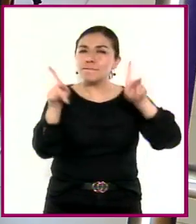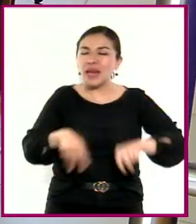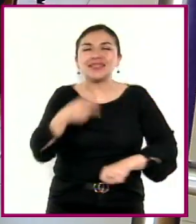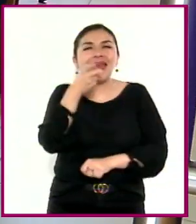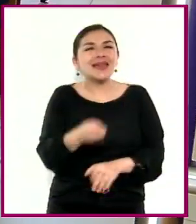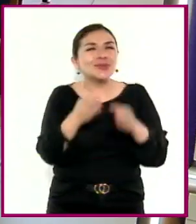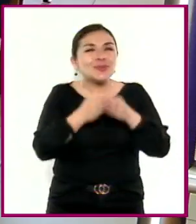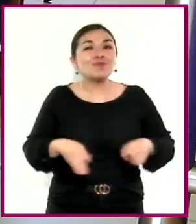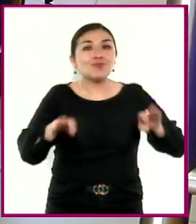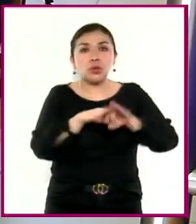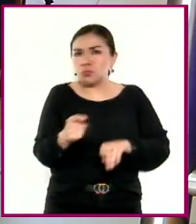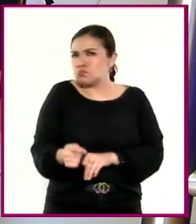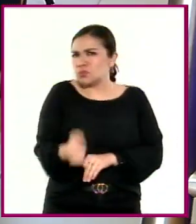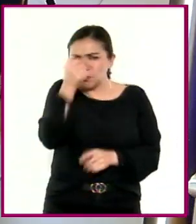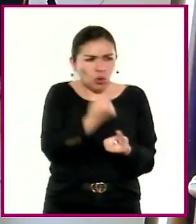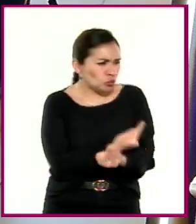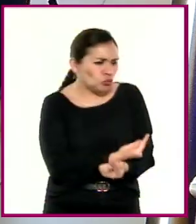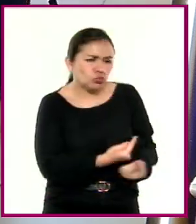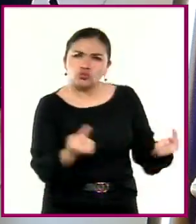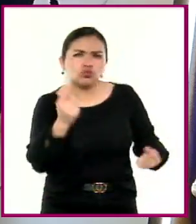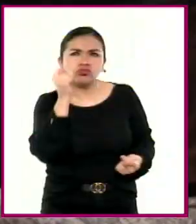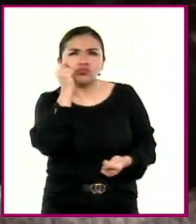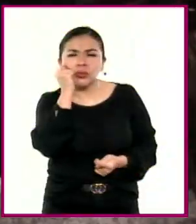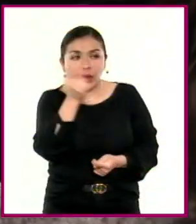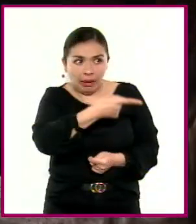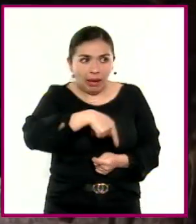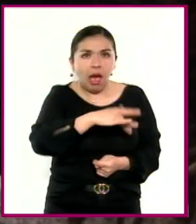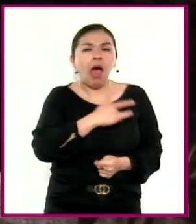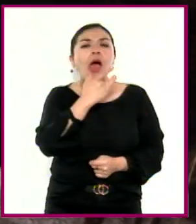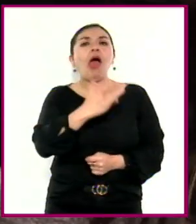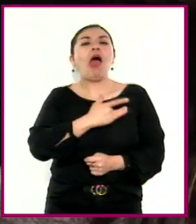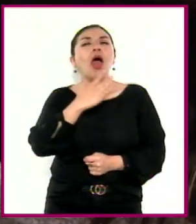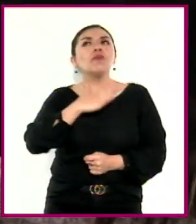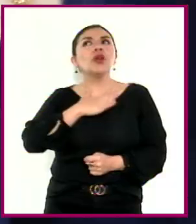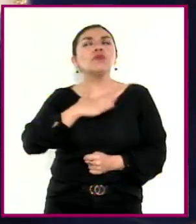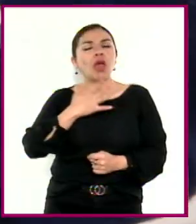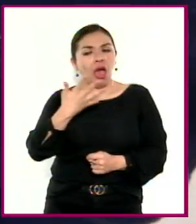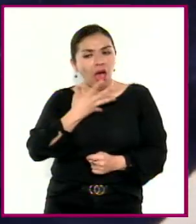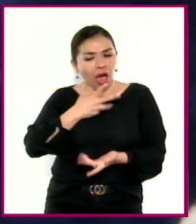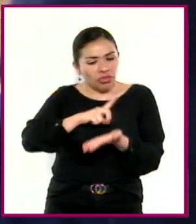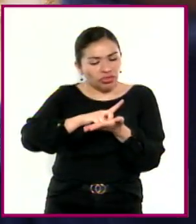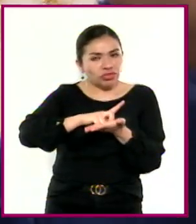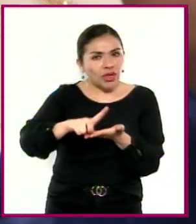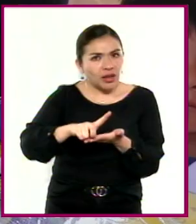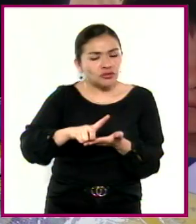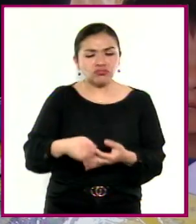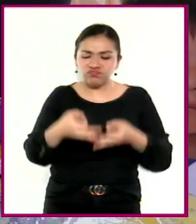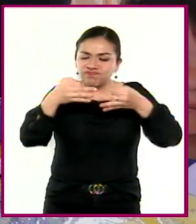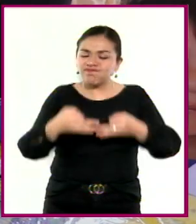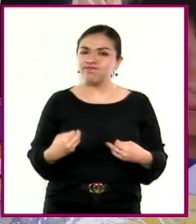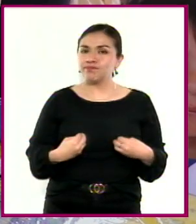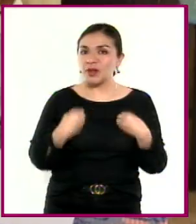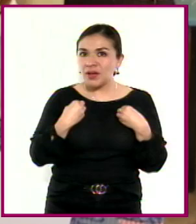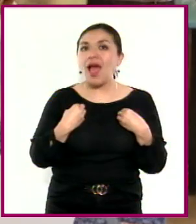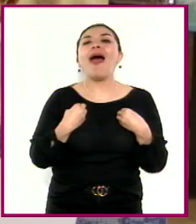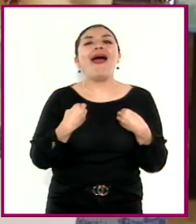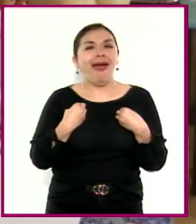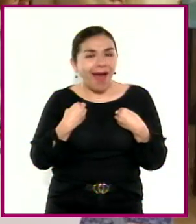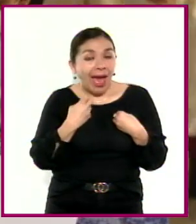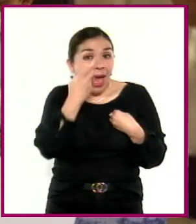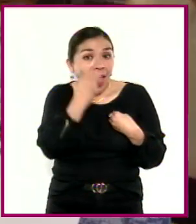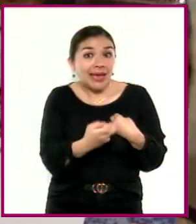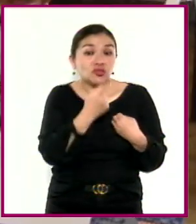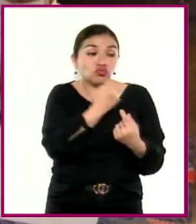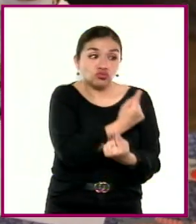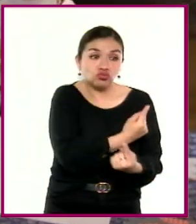Es muy importante que desde estas primeras etapas, niñas y niños se reconozcan como sujetos de derechos y dignidad. En ese